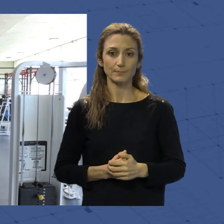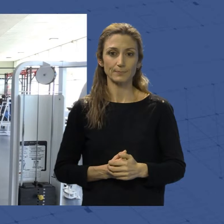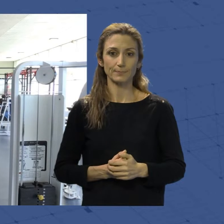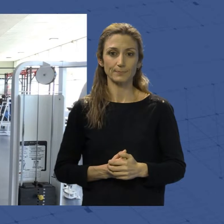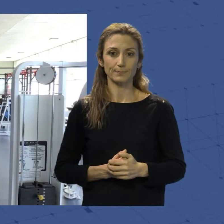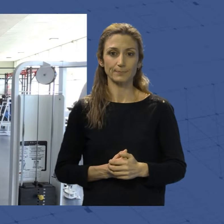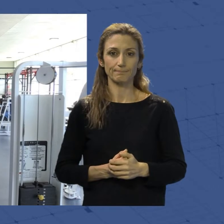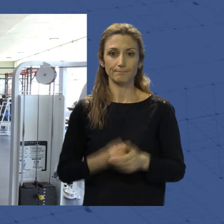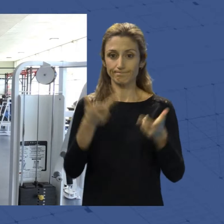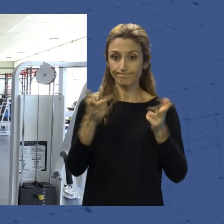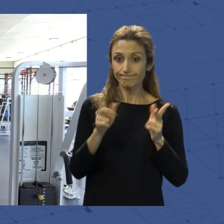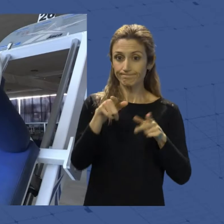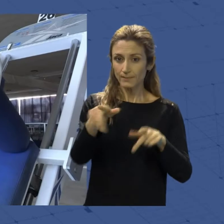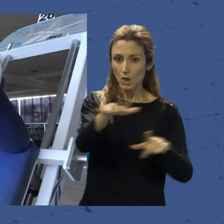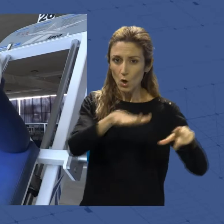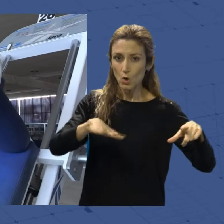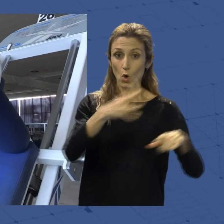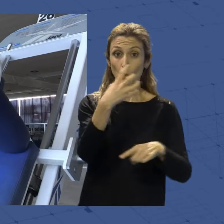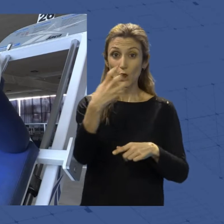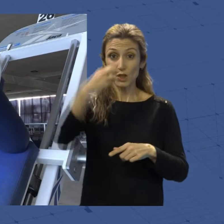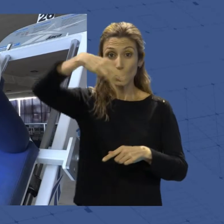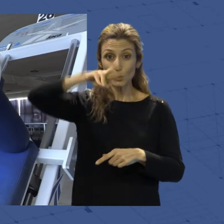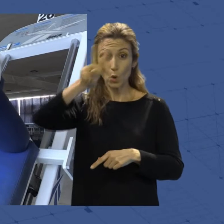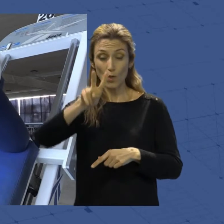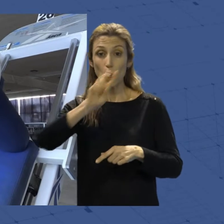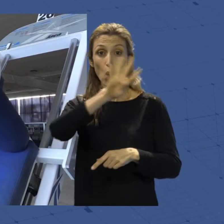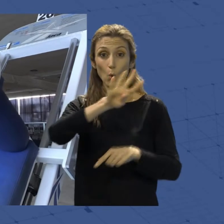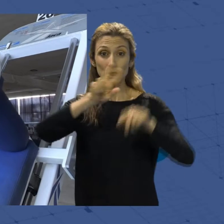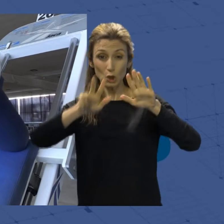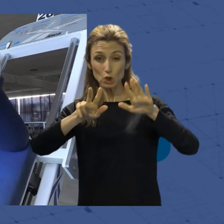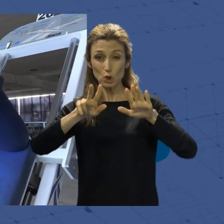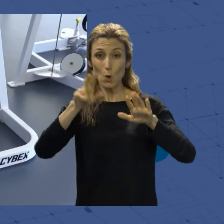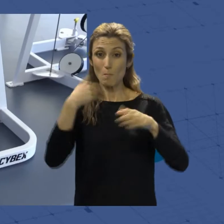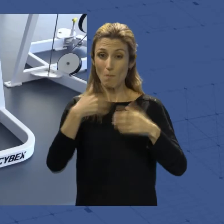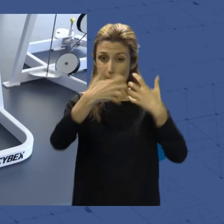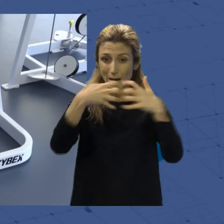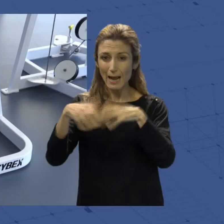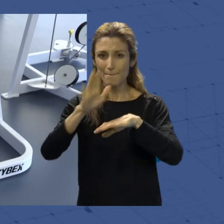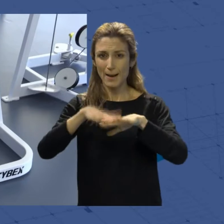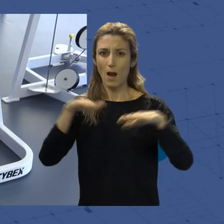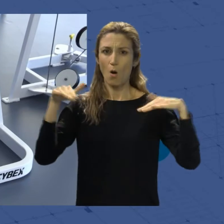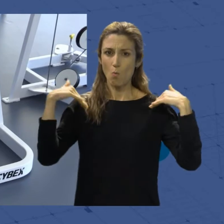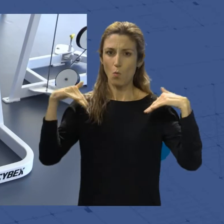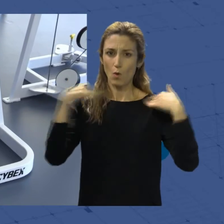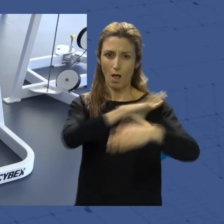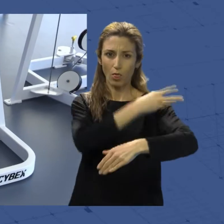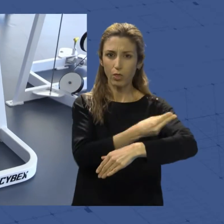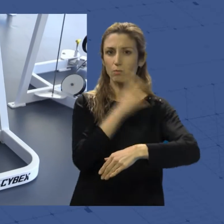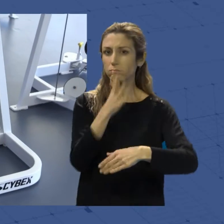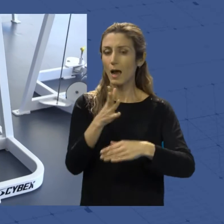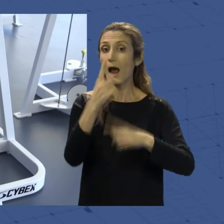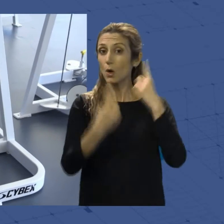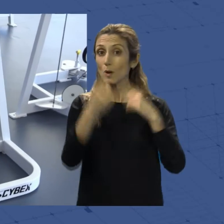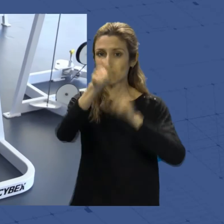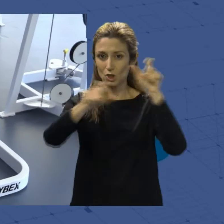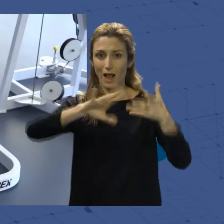Dispone de 400 metros cuadrados, 48 máquinas para realizar actividades de musculación, alguna de ellas para discapacitados,